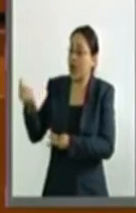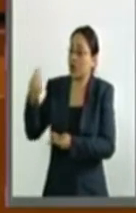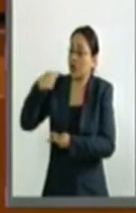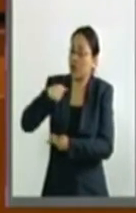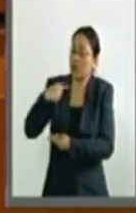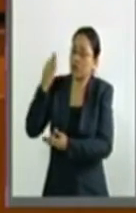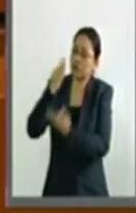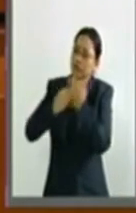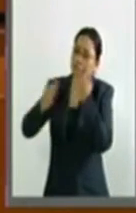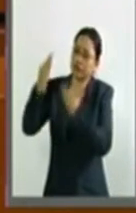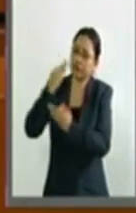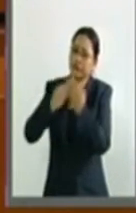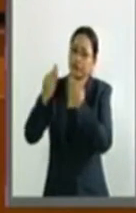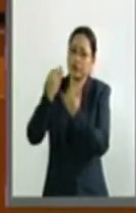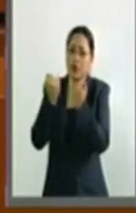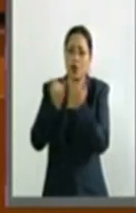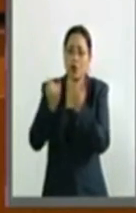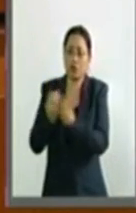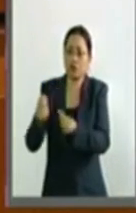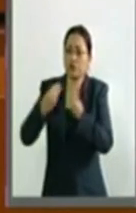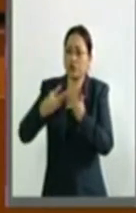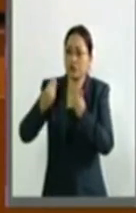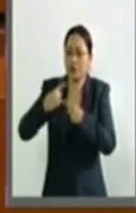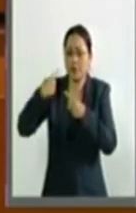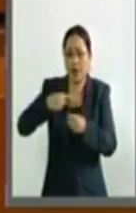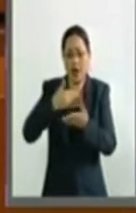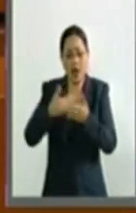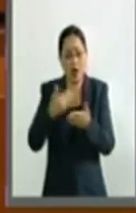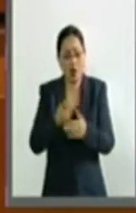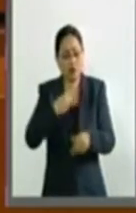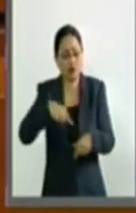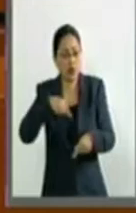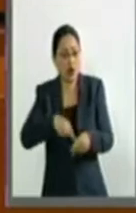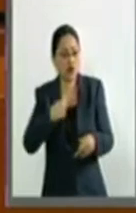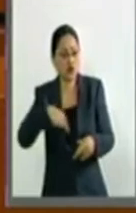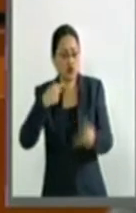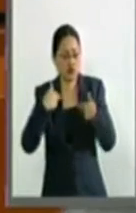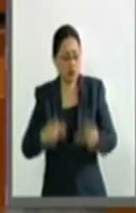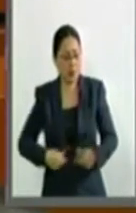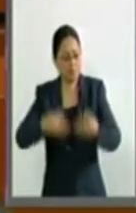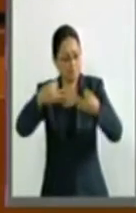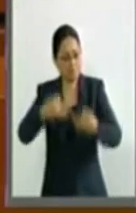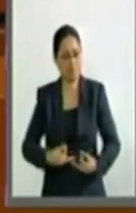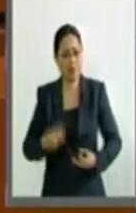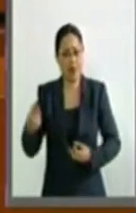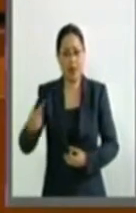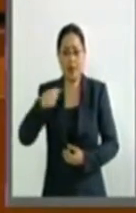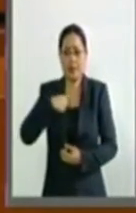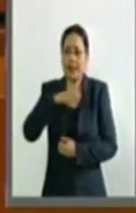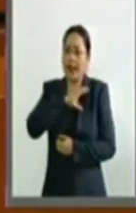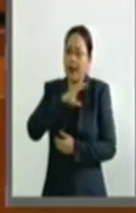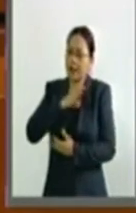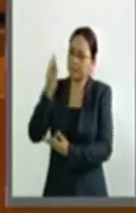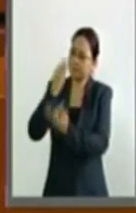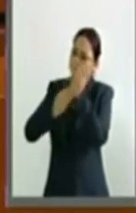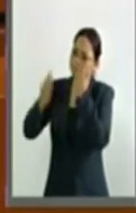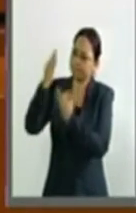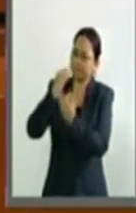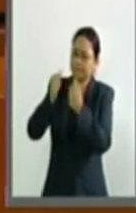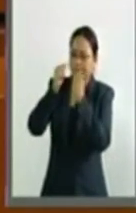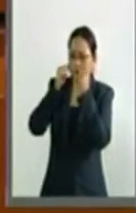nos han dado los argumentos necesarios para ser hoy buenos seres humanos, quienes nos dieron su cariño, nos dieron su atención,